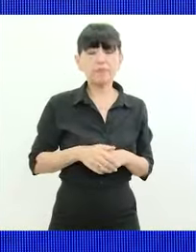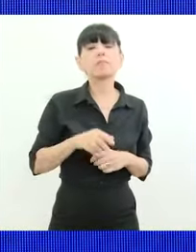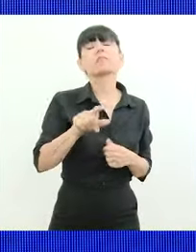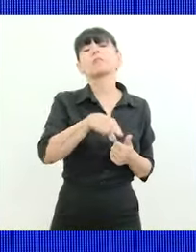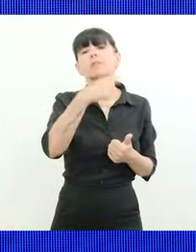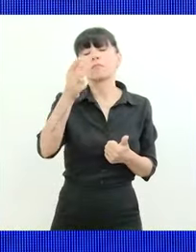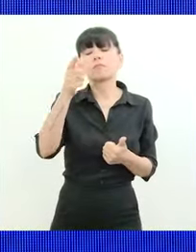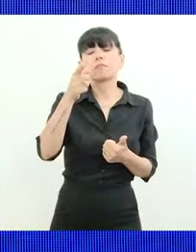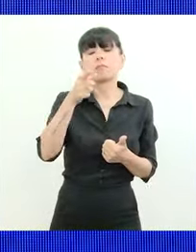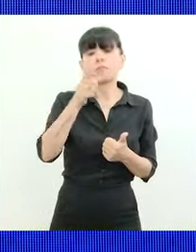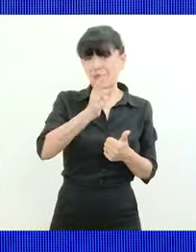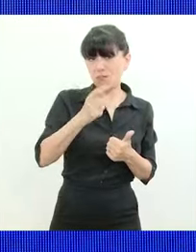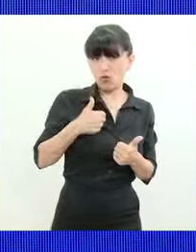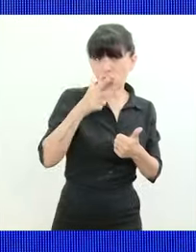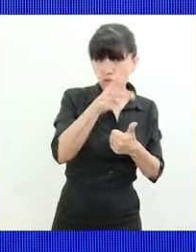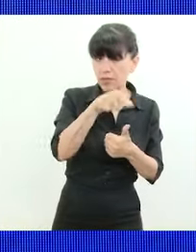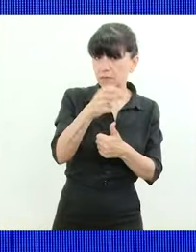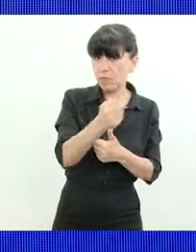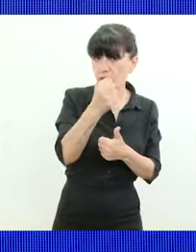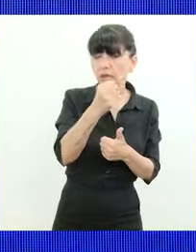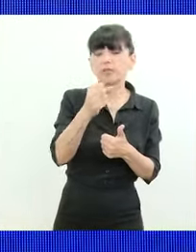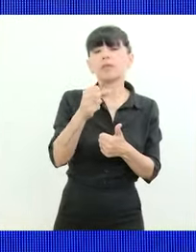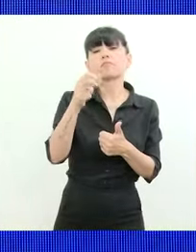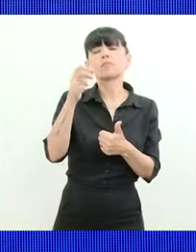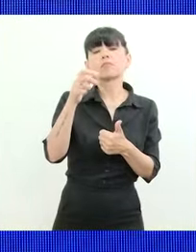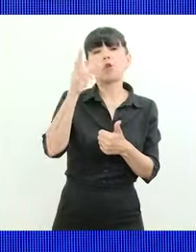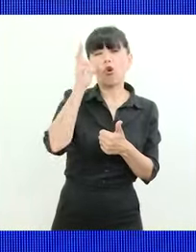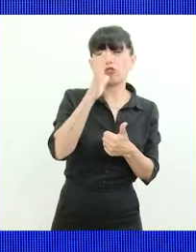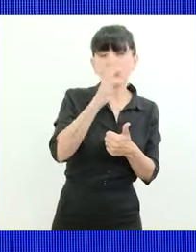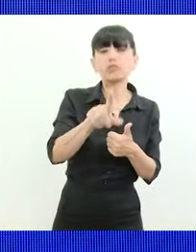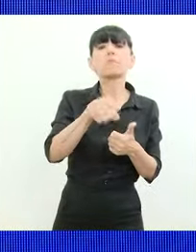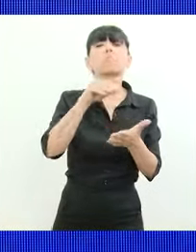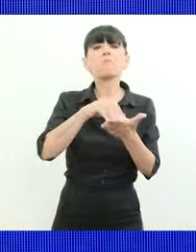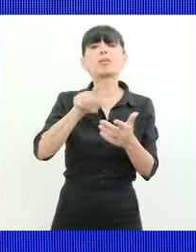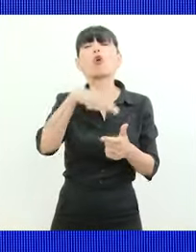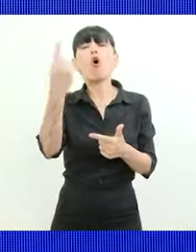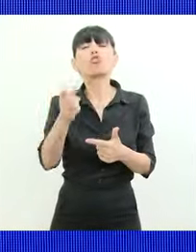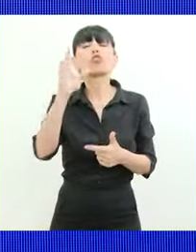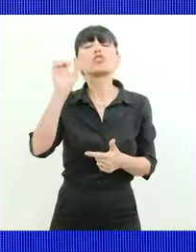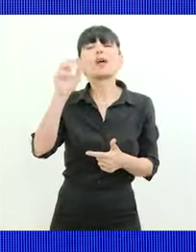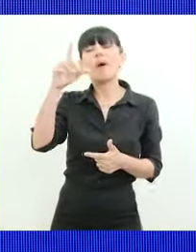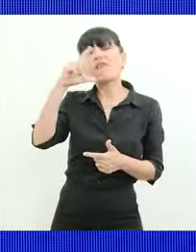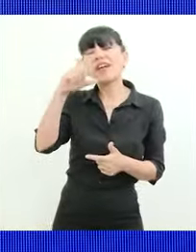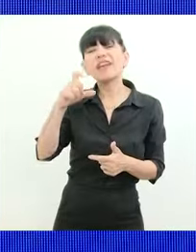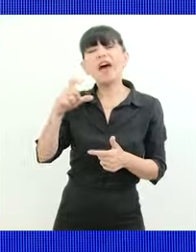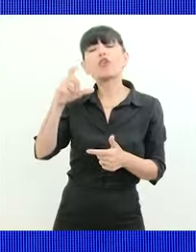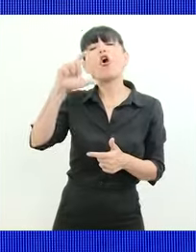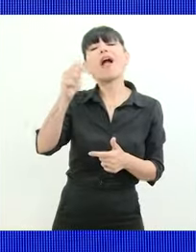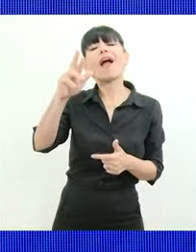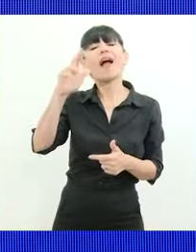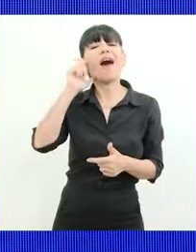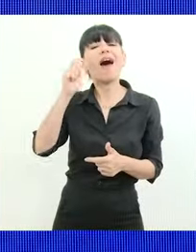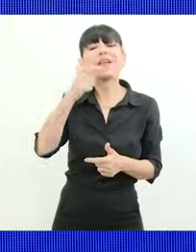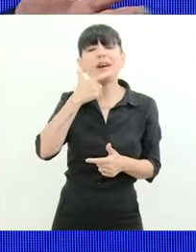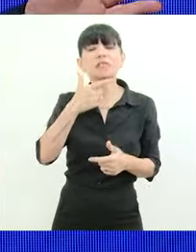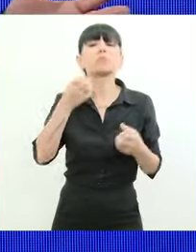C14, digamos, como eje central, pero todo lo que es la extensión del Belgrano Cargas, porque para la cooperativa de